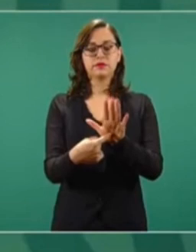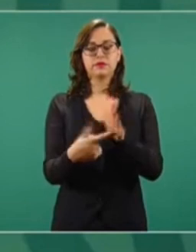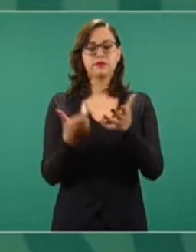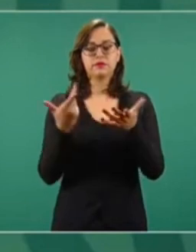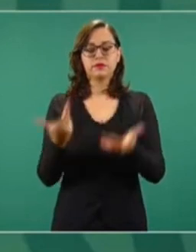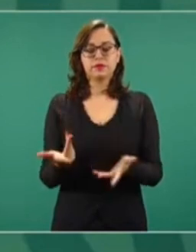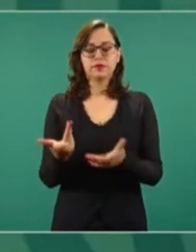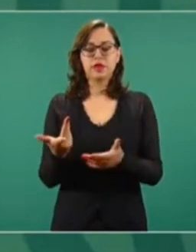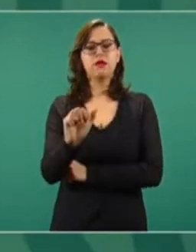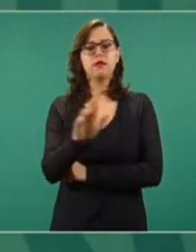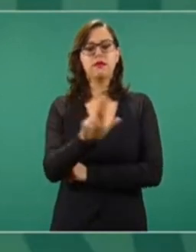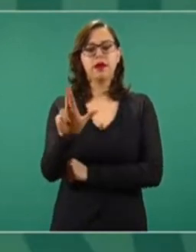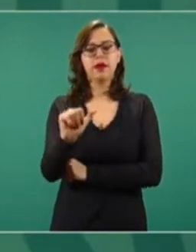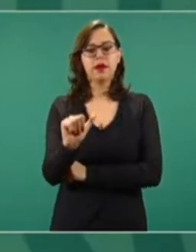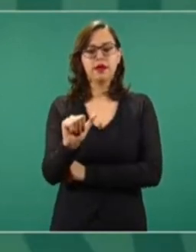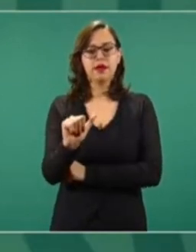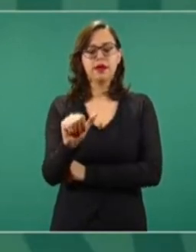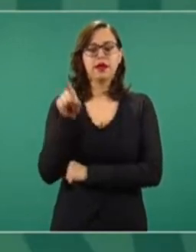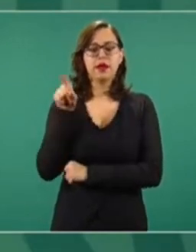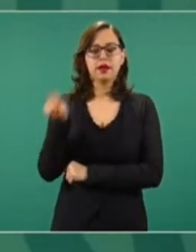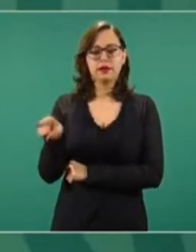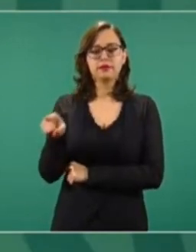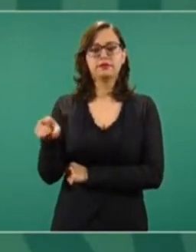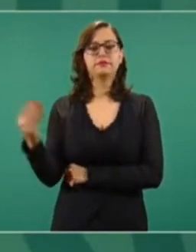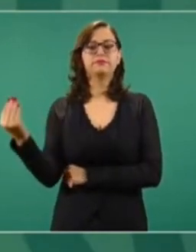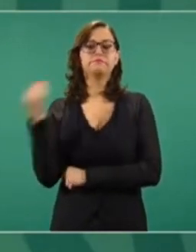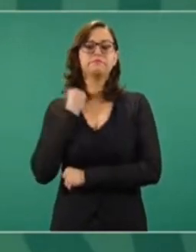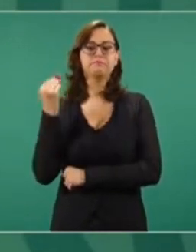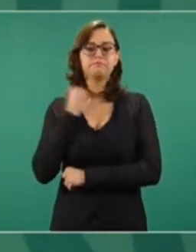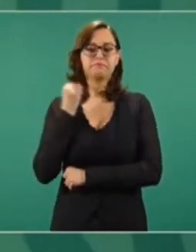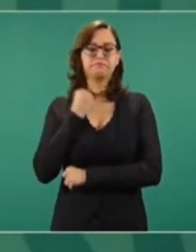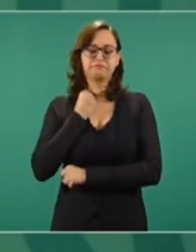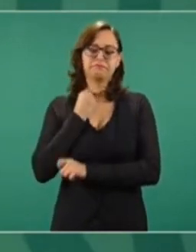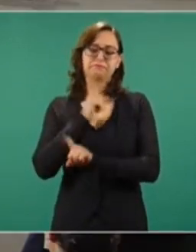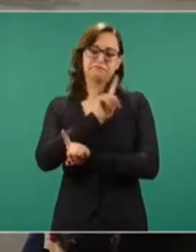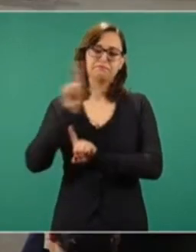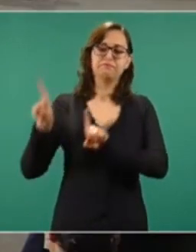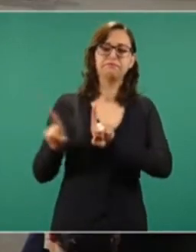Julio Scherrer Ibarra, consejero jurídico del Ejecutivo Federal,